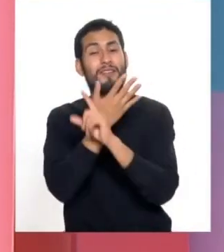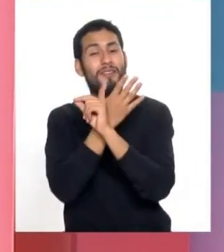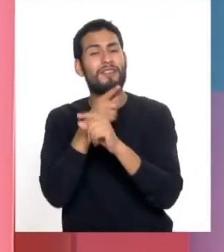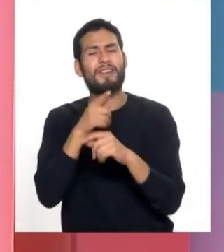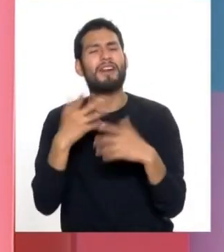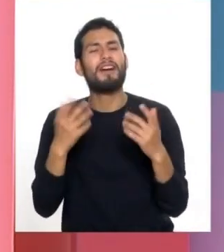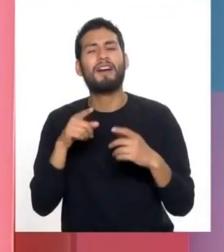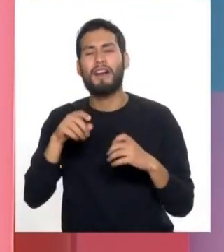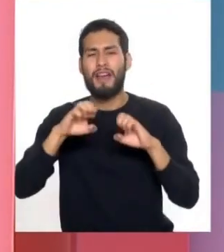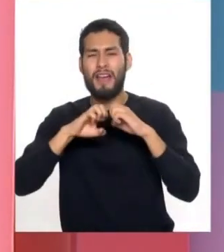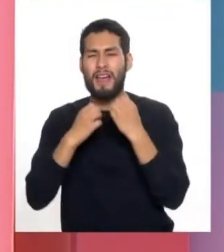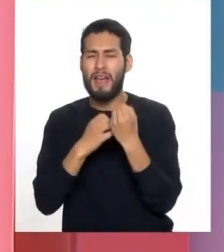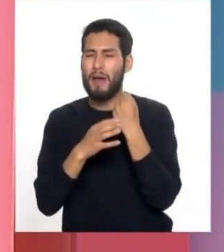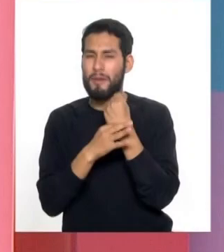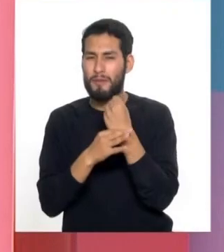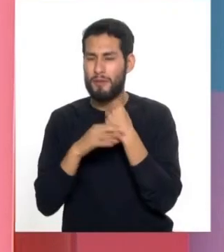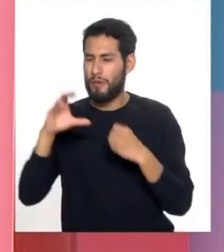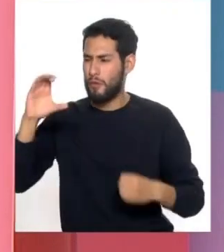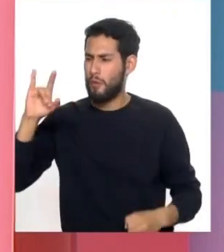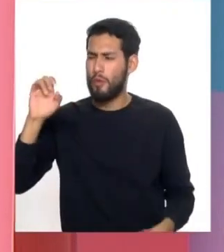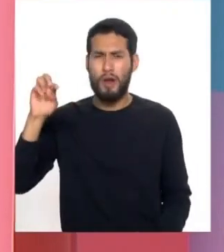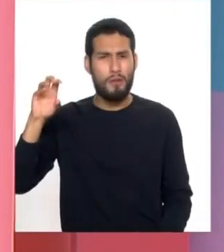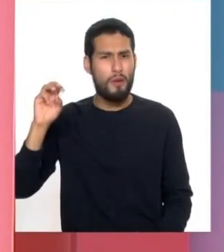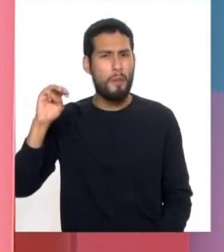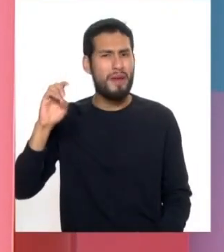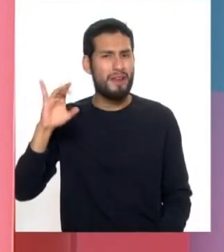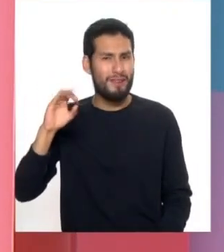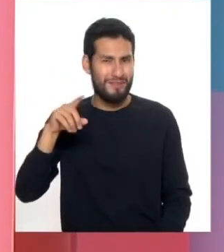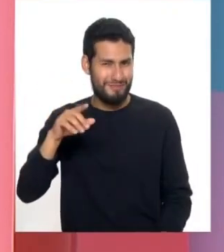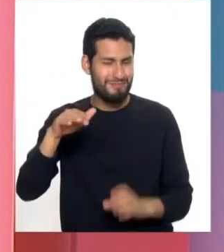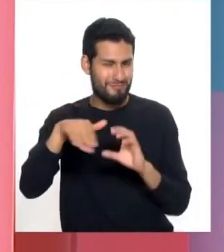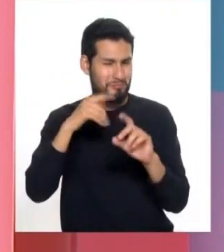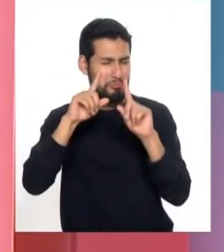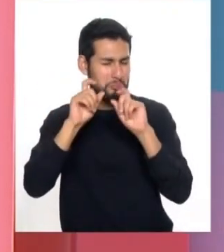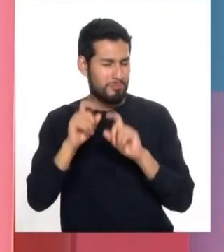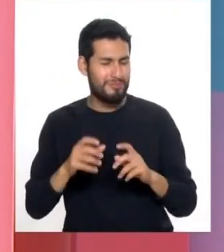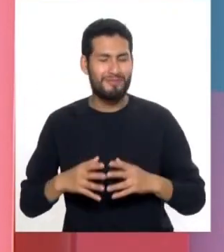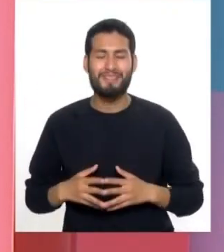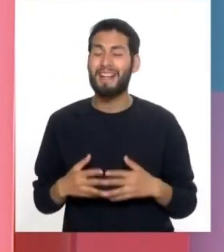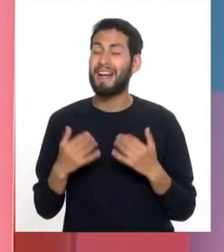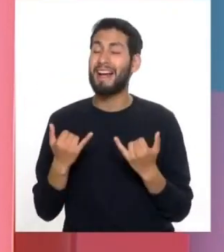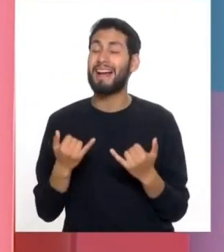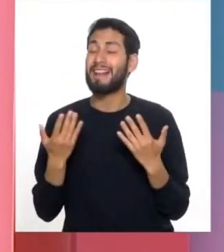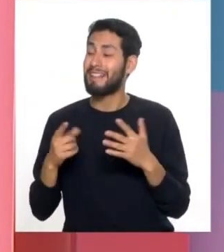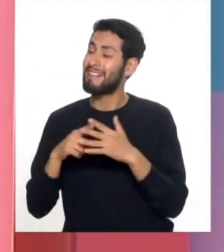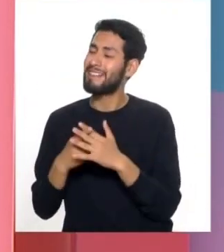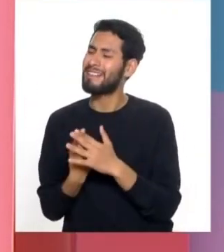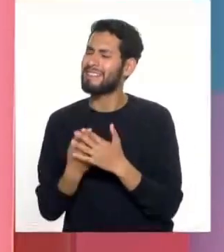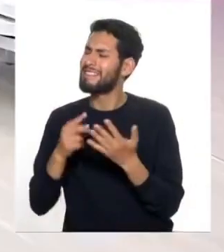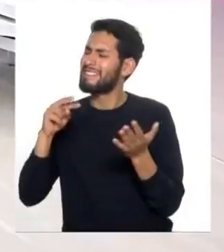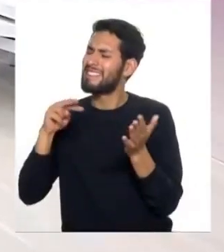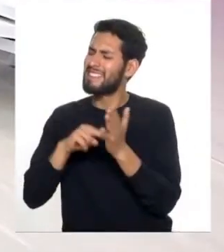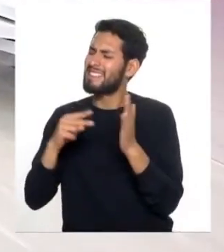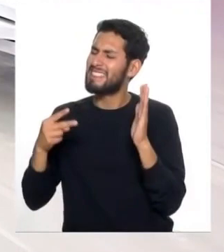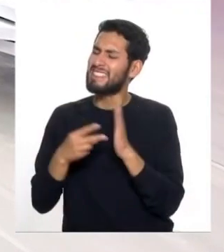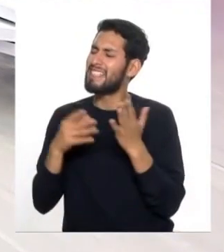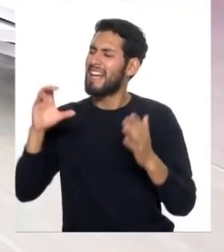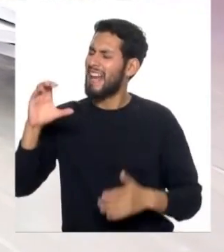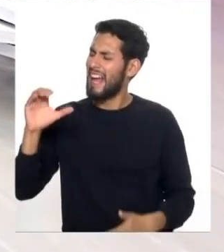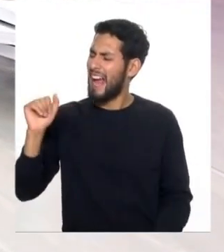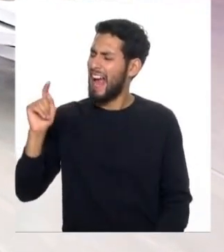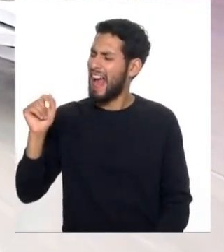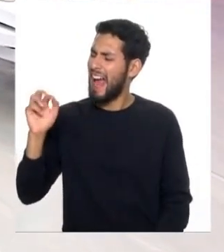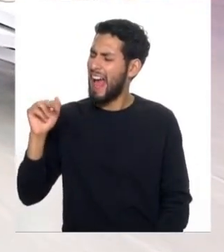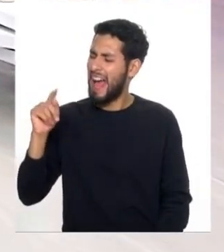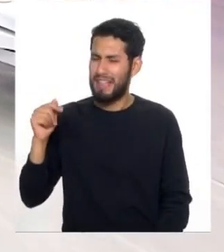Cuerpo Médico para dejar todas sus consultas. Y doctora, vamos a iniciar. La definición de catarata,